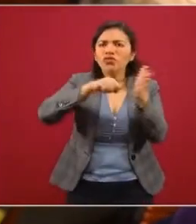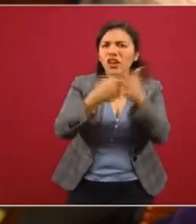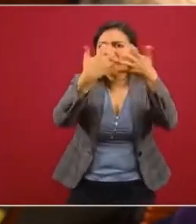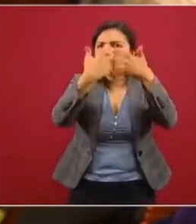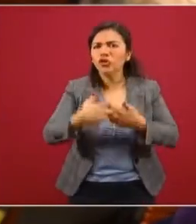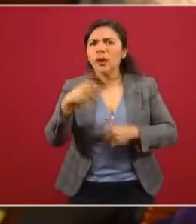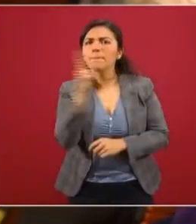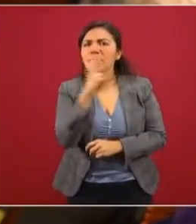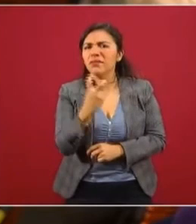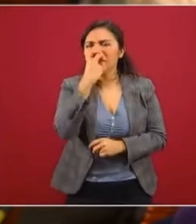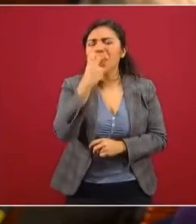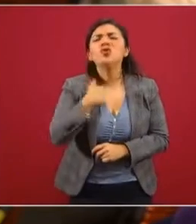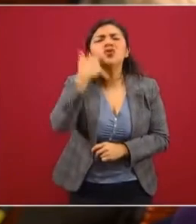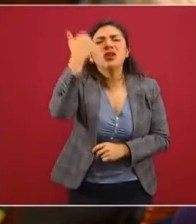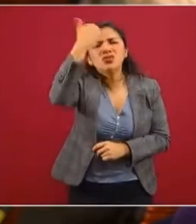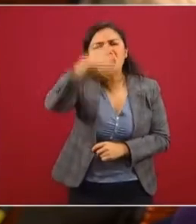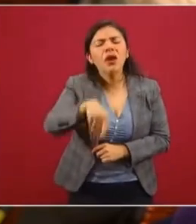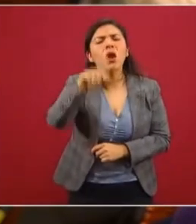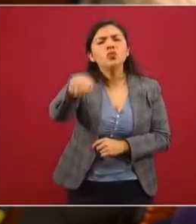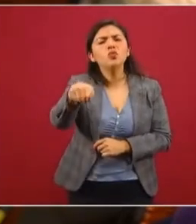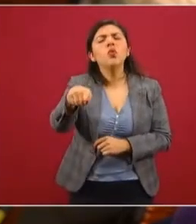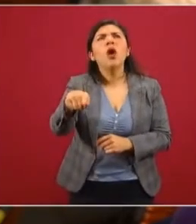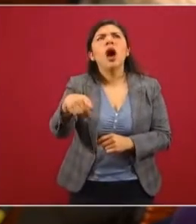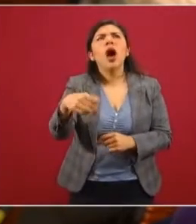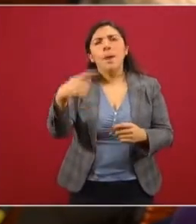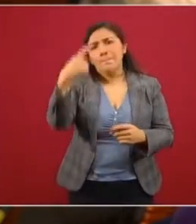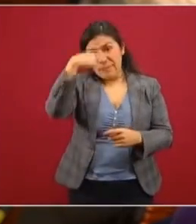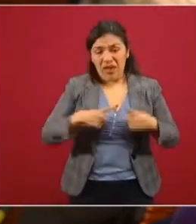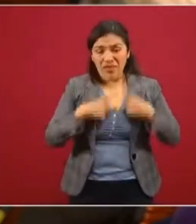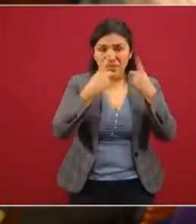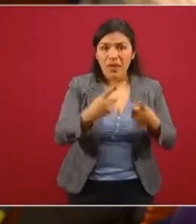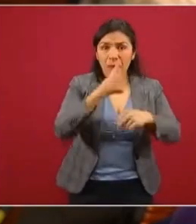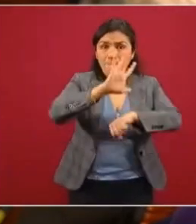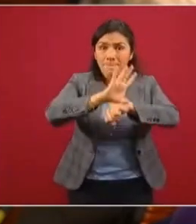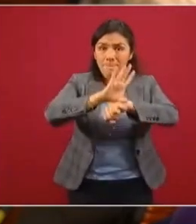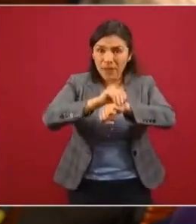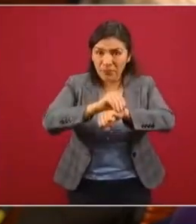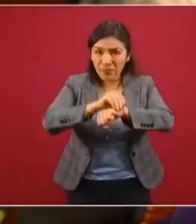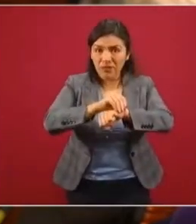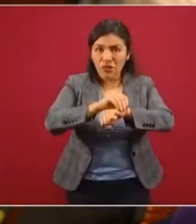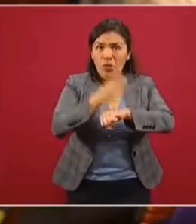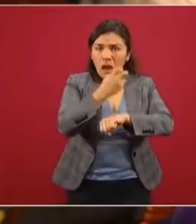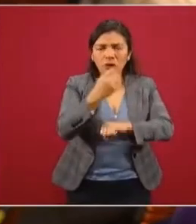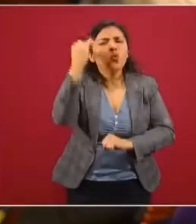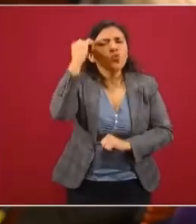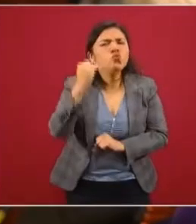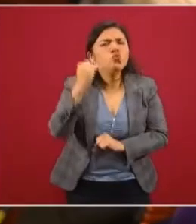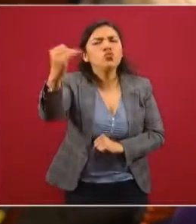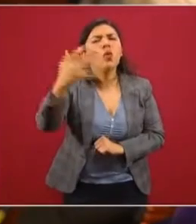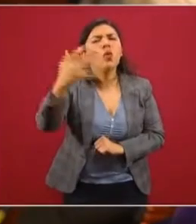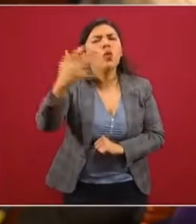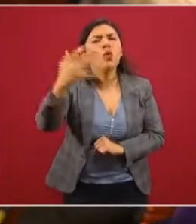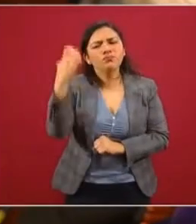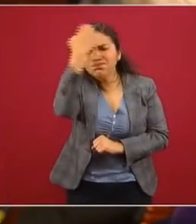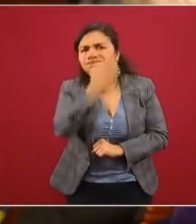saber cuánto tiempo se tardan en poder entregar estos permisos que ustedes